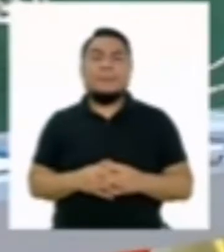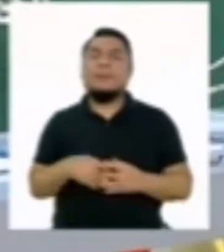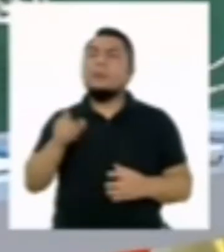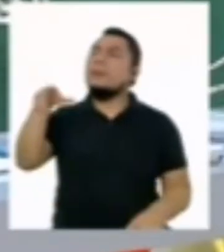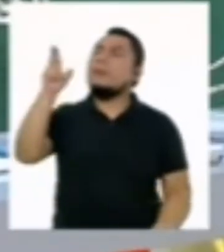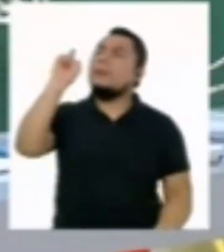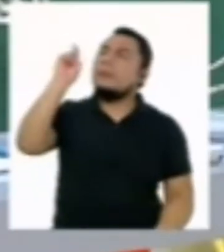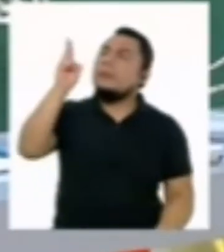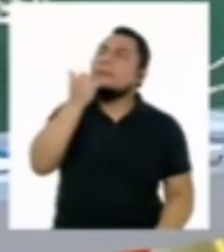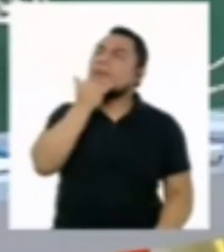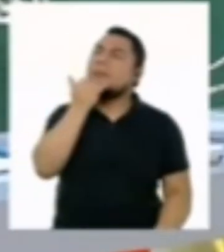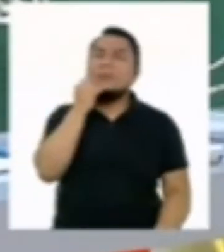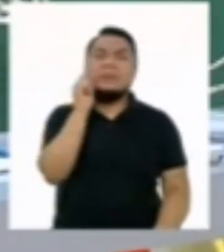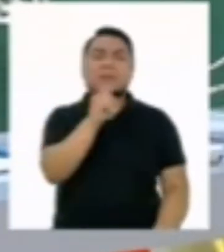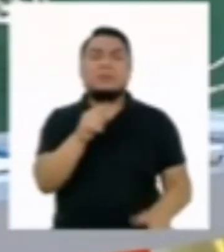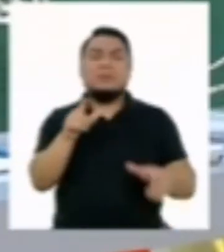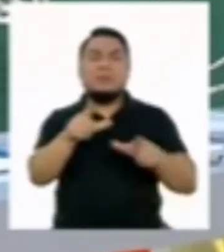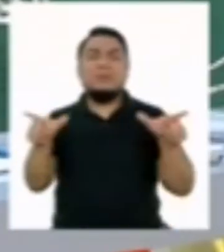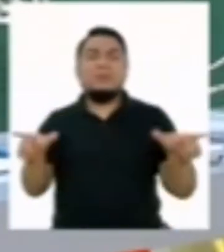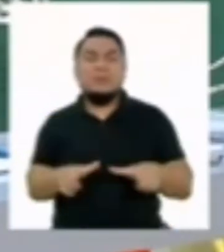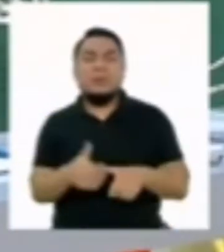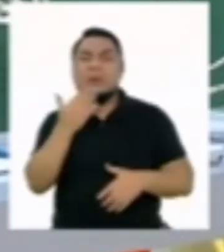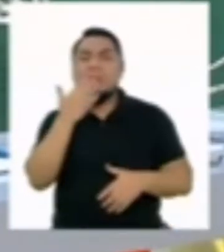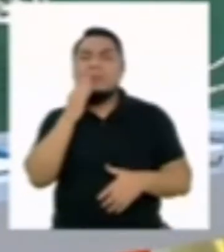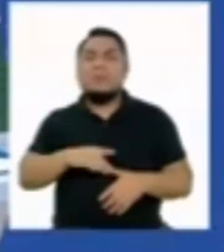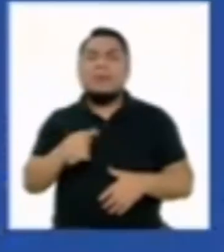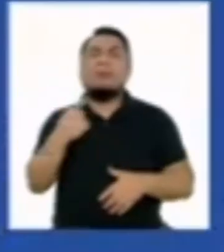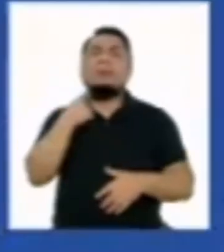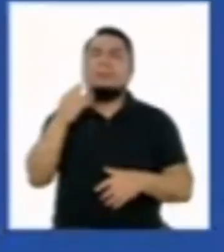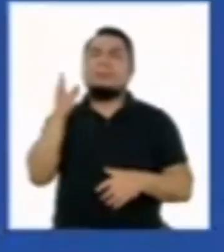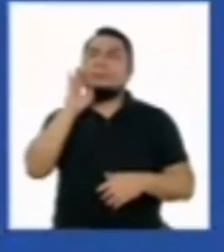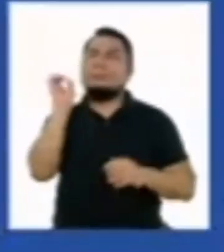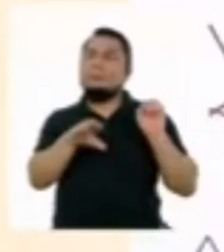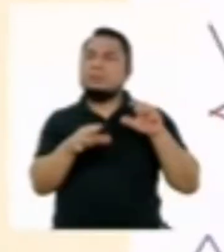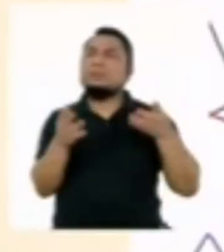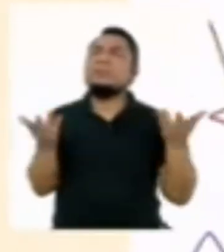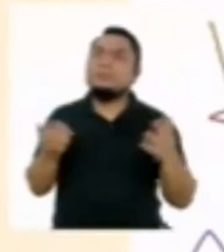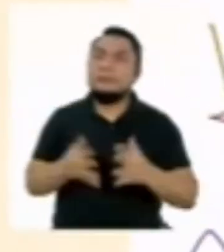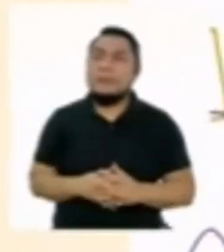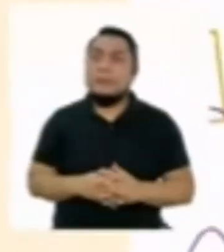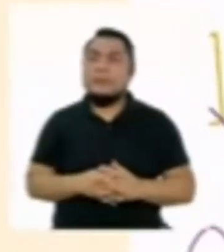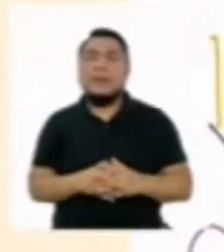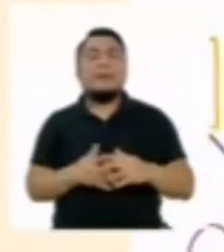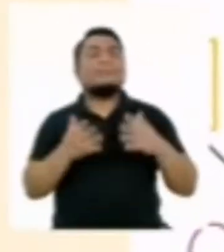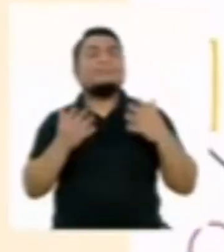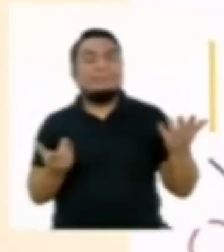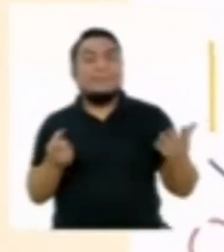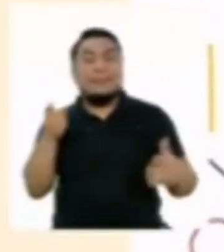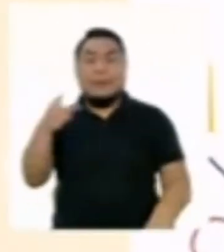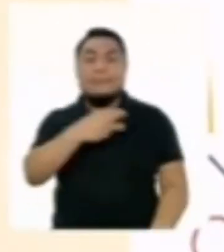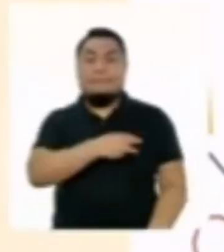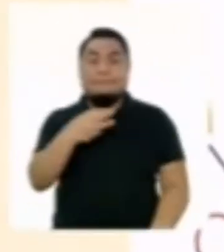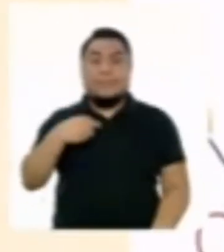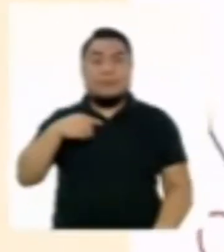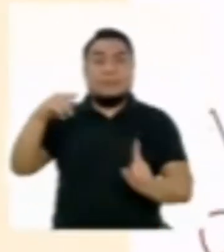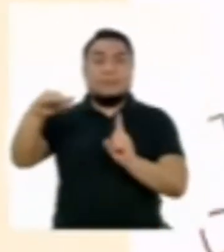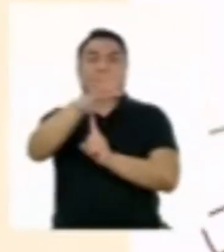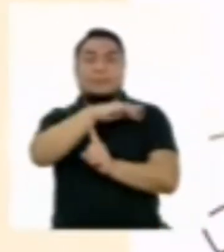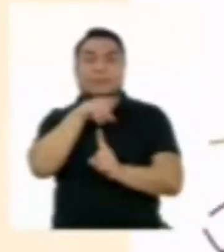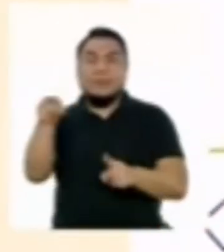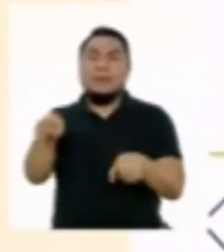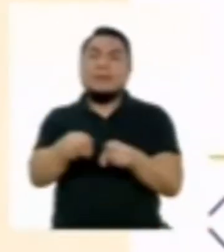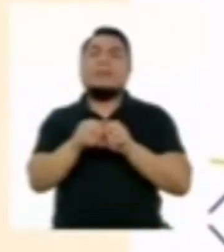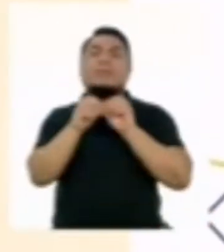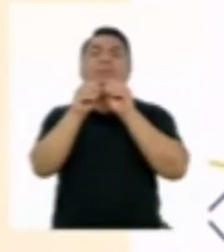Profesora, ¿y qué pasa con las zonas que resultan contaminadas? Bueno, el Ministerio del Ambiente